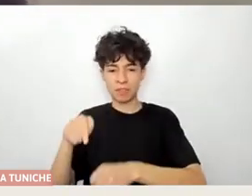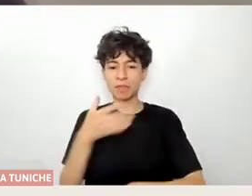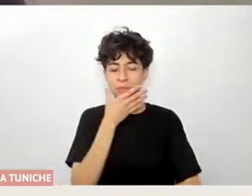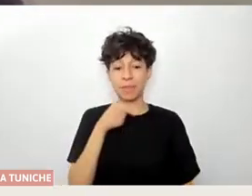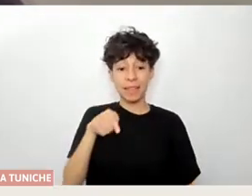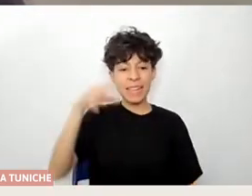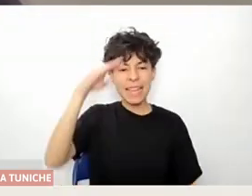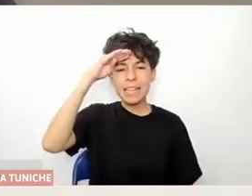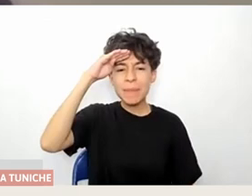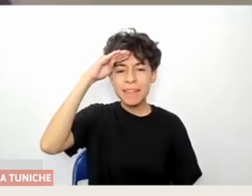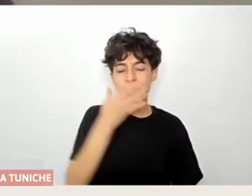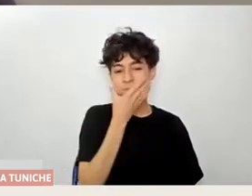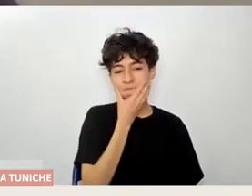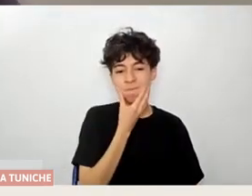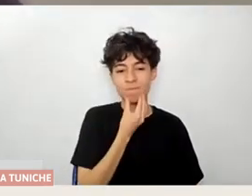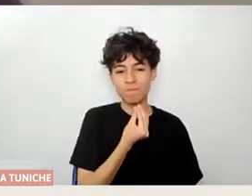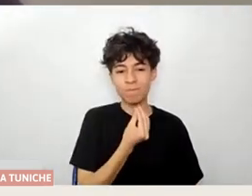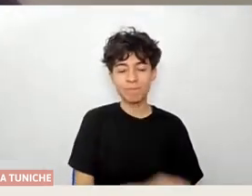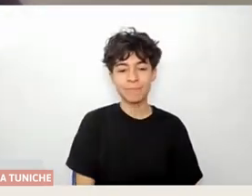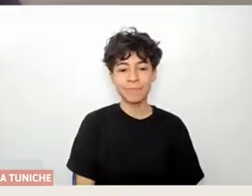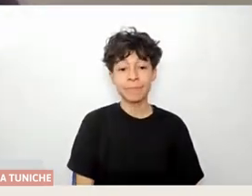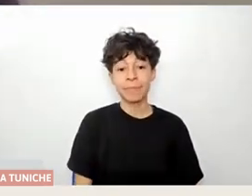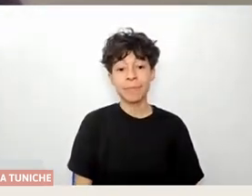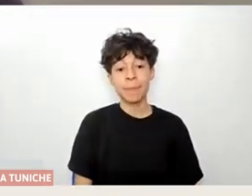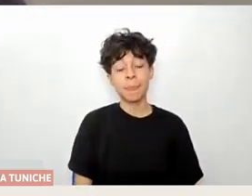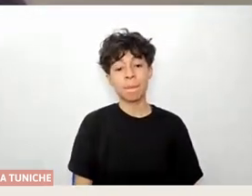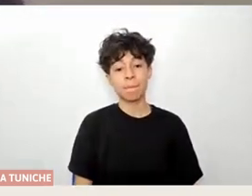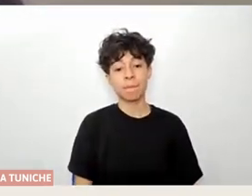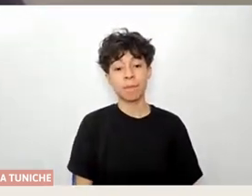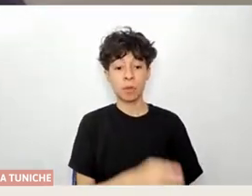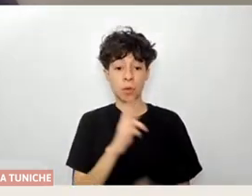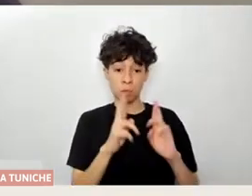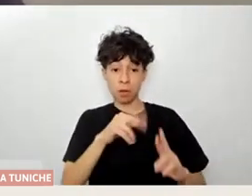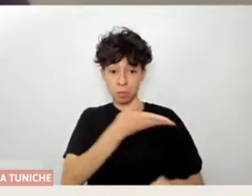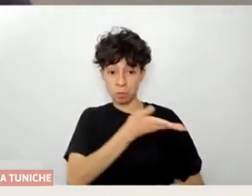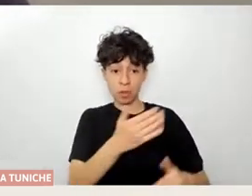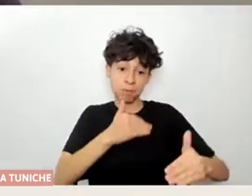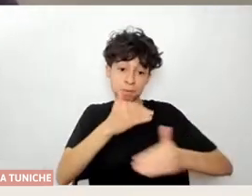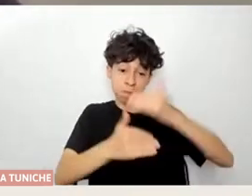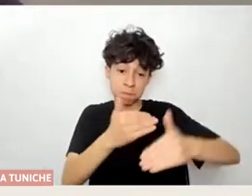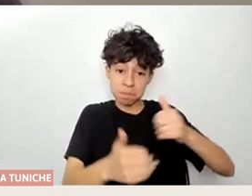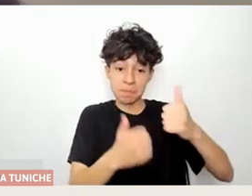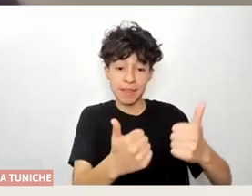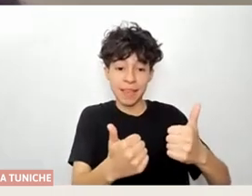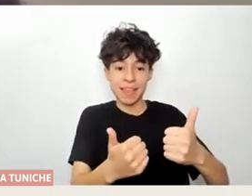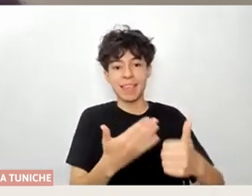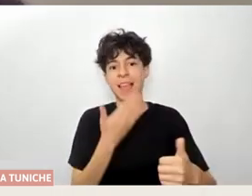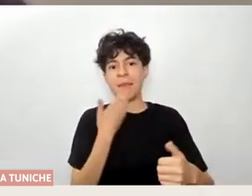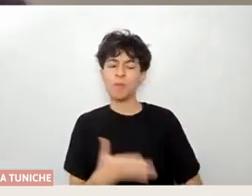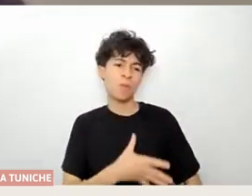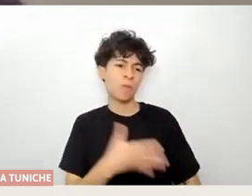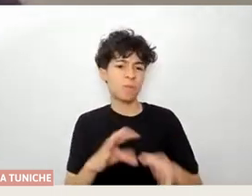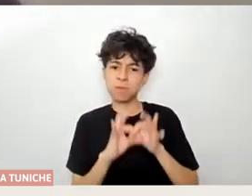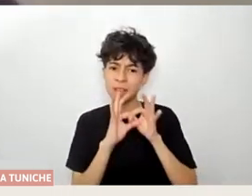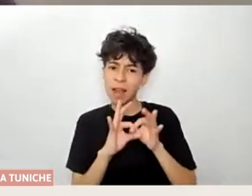agradece y, pucha, desearles lo mejor y un millón de gracias por considerarnos y por invitarnos.